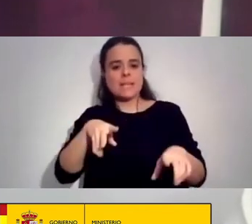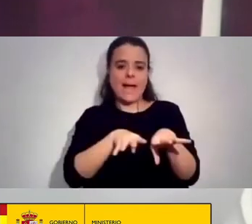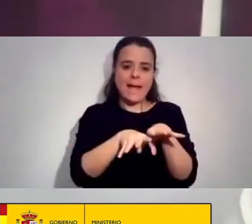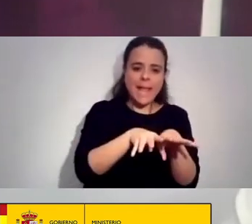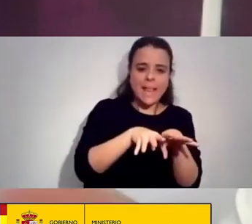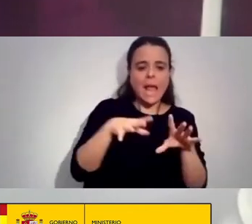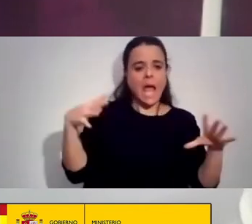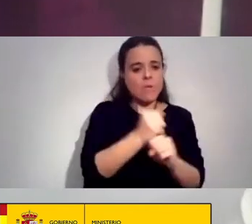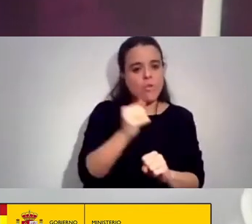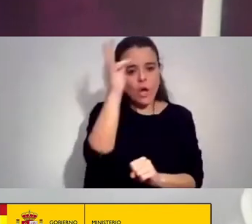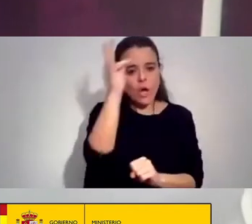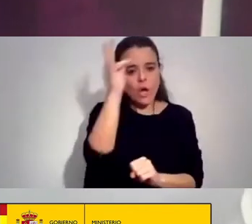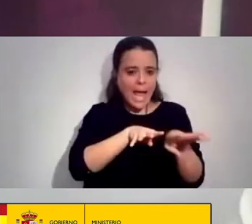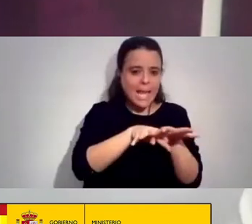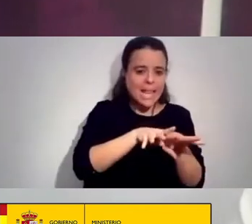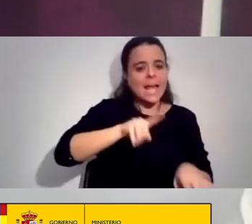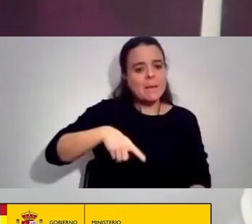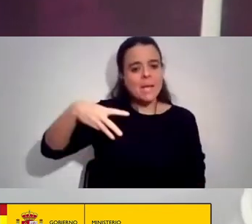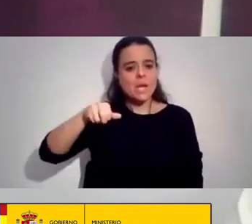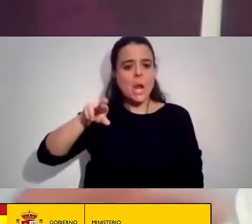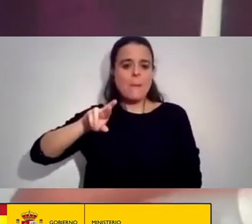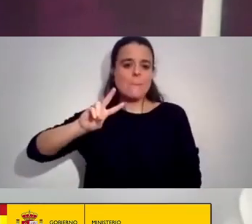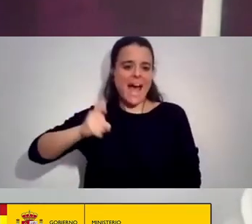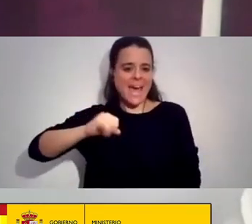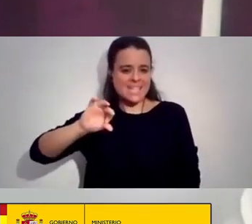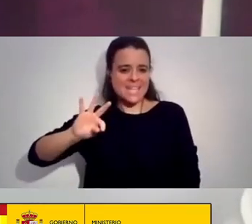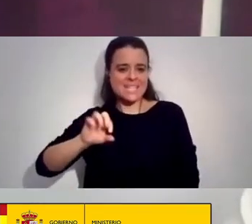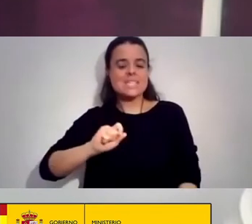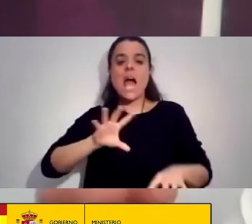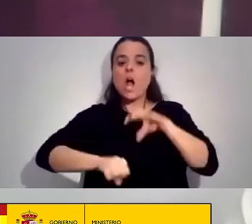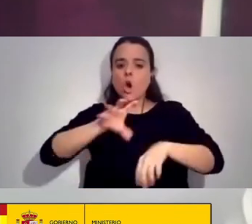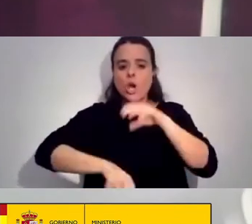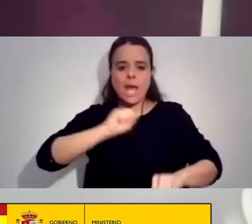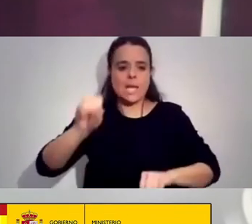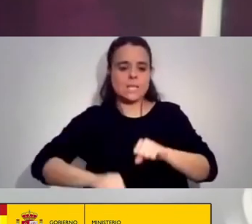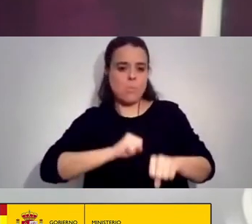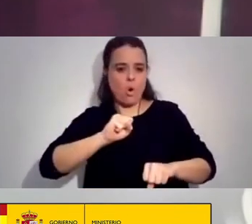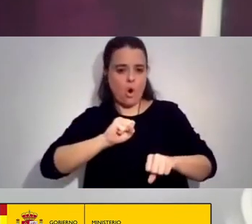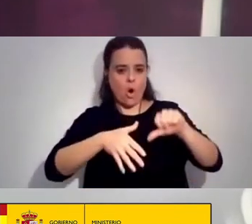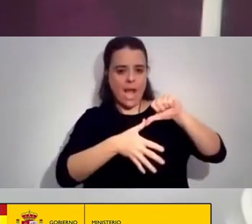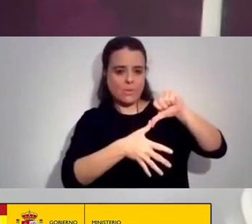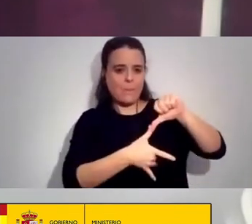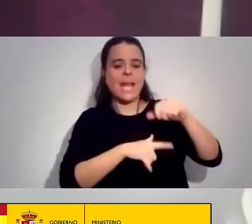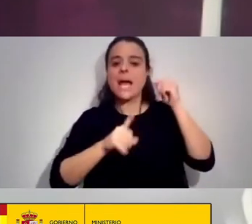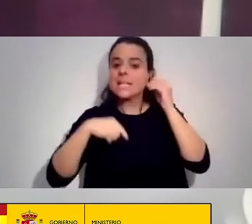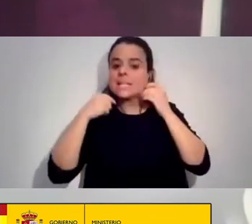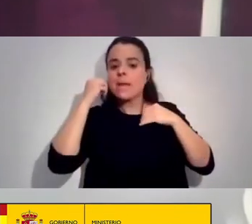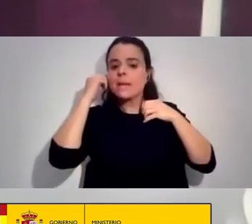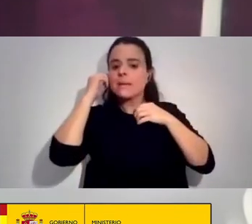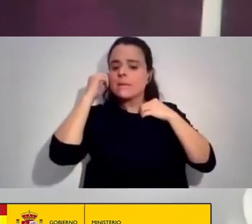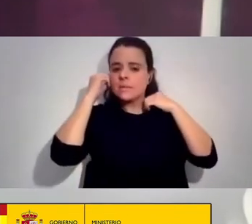Enfoques Marxistas Y Enfoques De Teoría De Colonia Latinoamericana Convergiendo En un análisis Certero Sobre Cómo Ha Procedido En